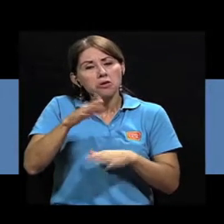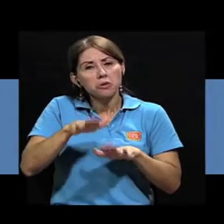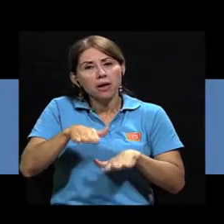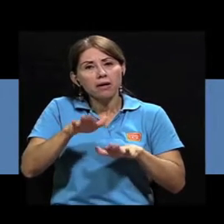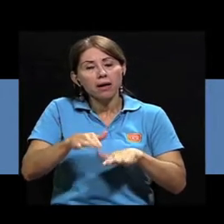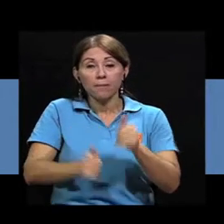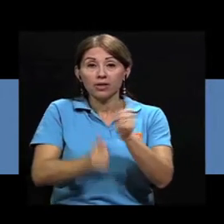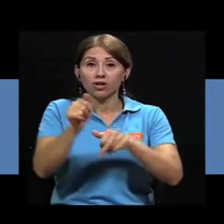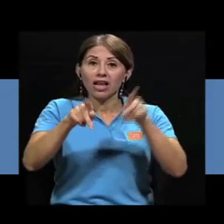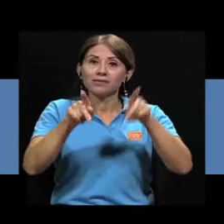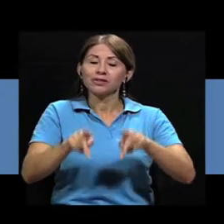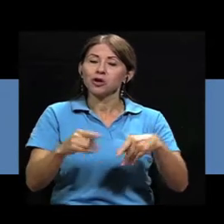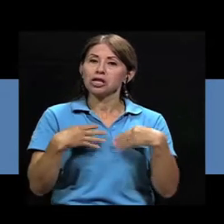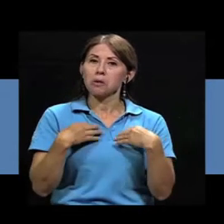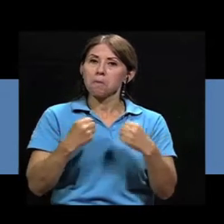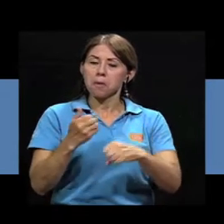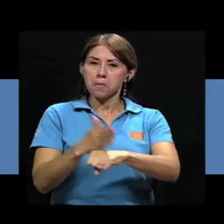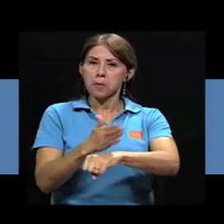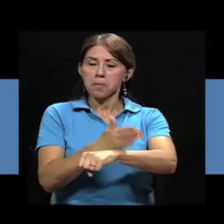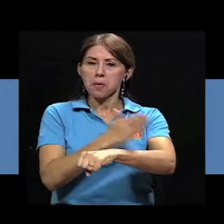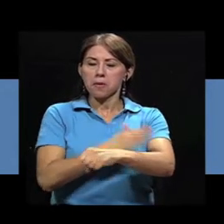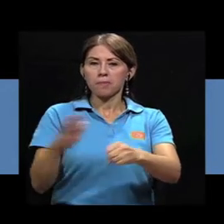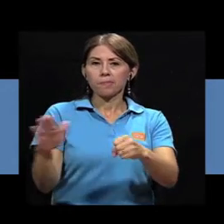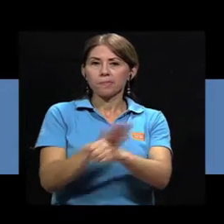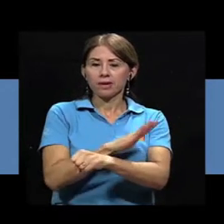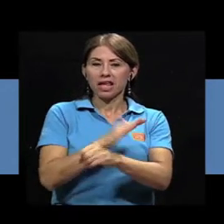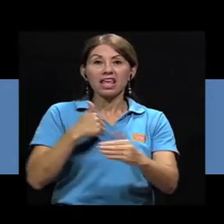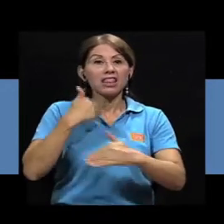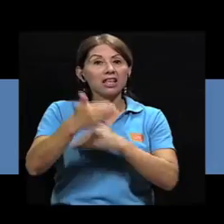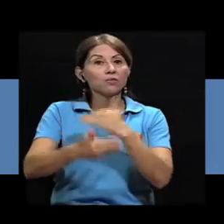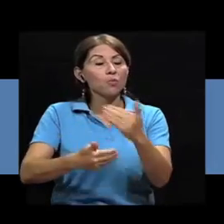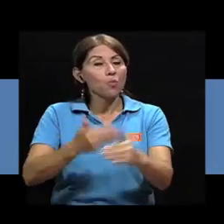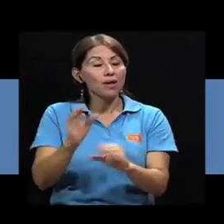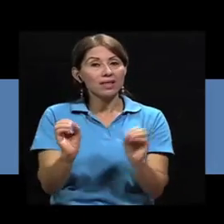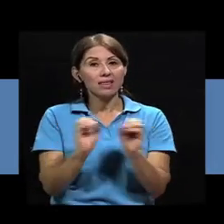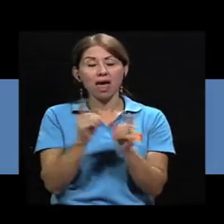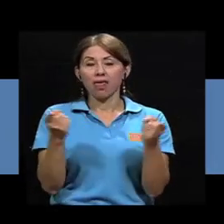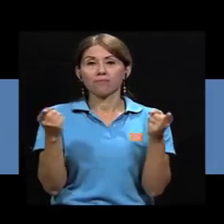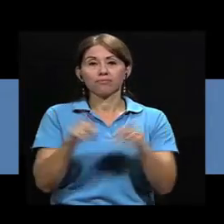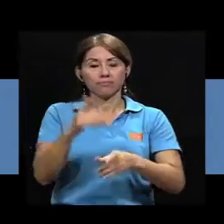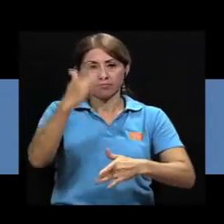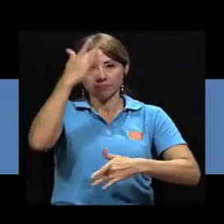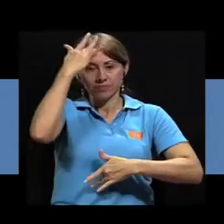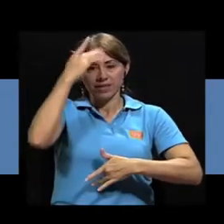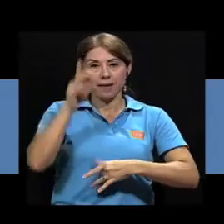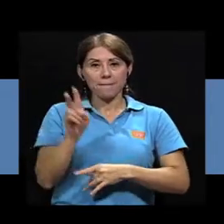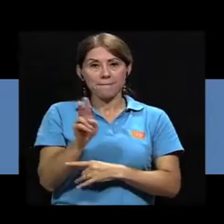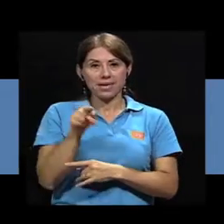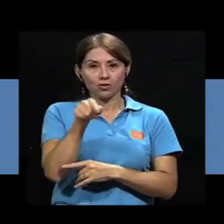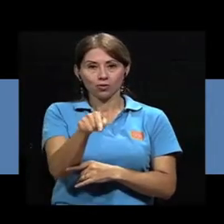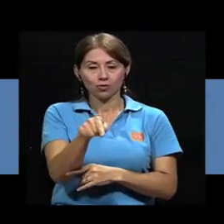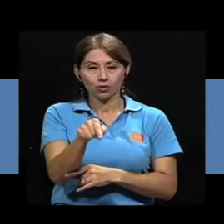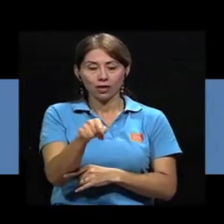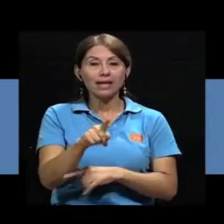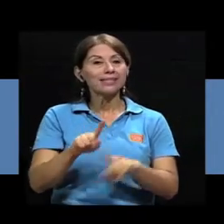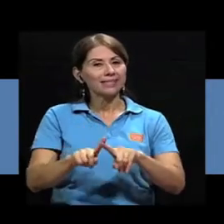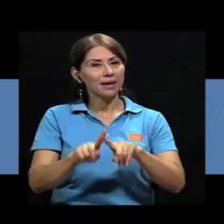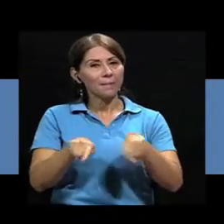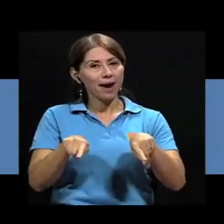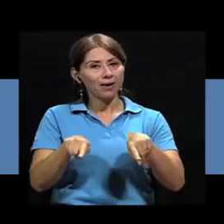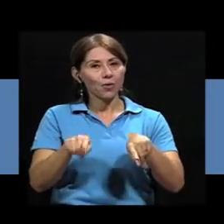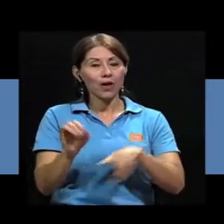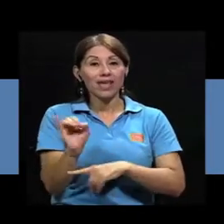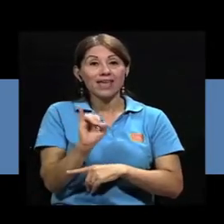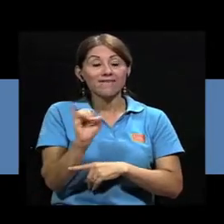mayoría de las personas se recuperan por completo y adquieren inmunidad contra infecciones futuras por este virus. Sin